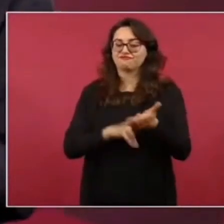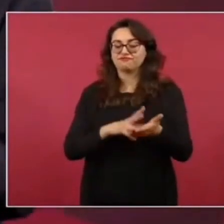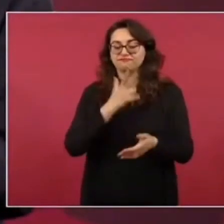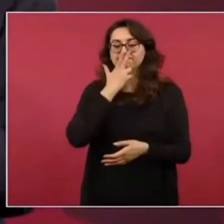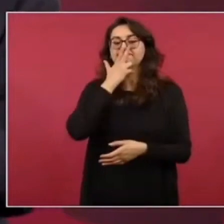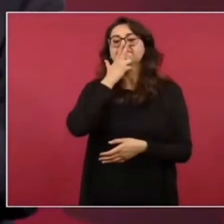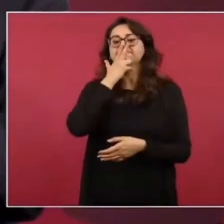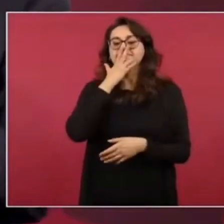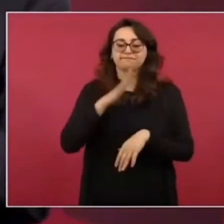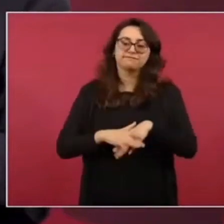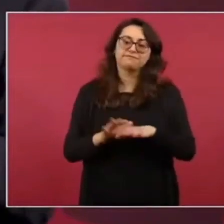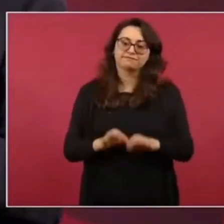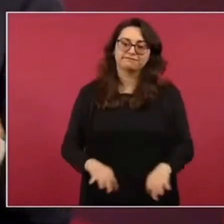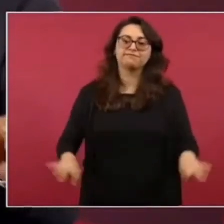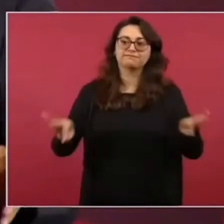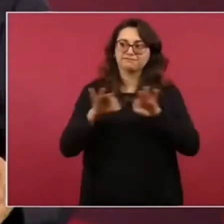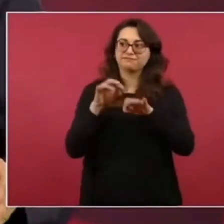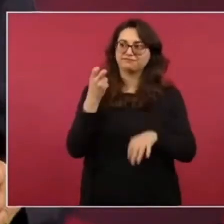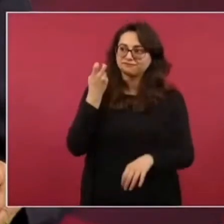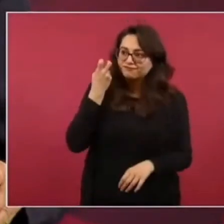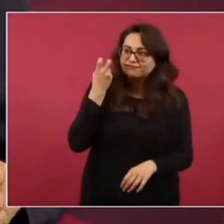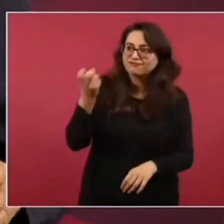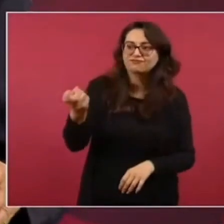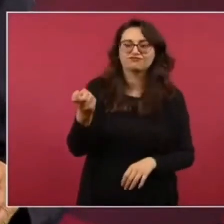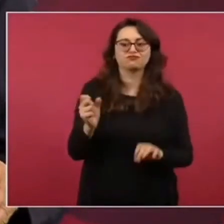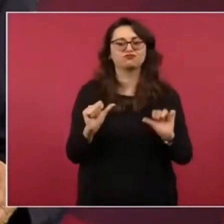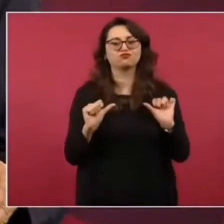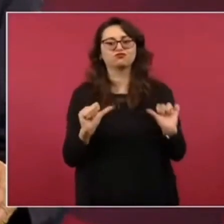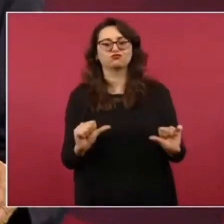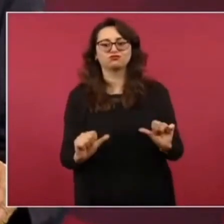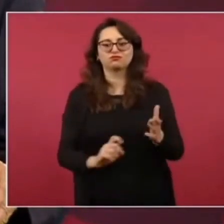oaxacas de los pueblos con más cultura en el mundo.